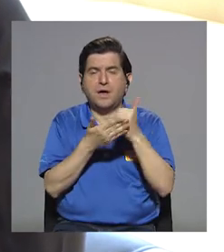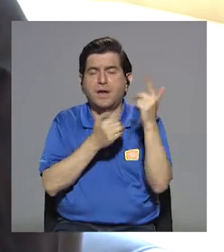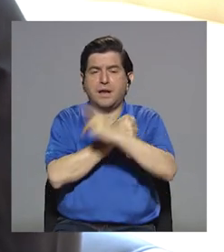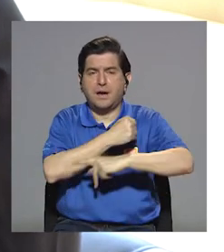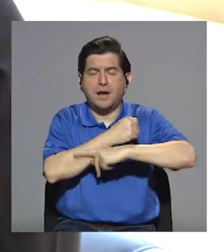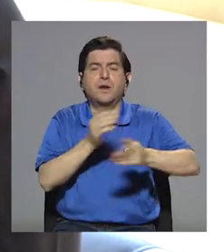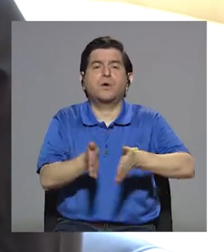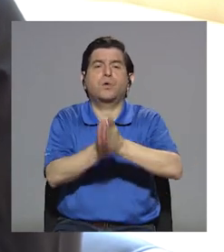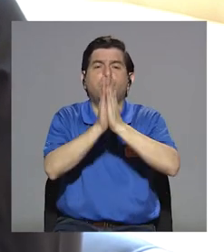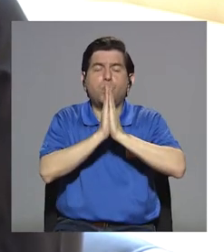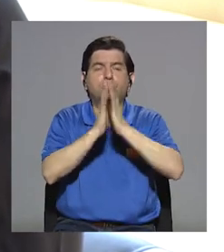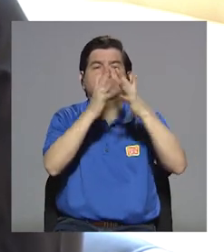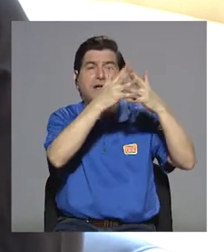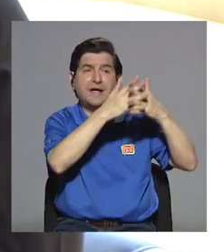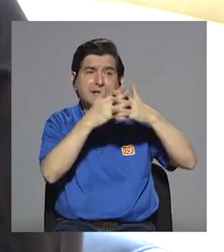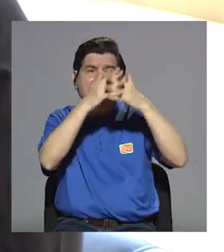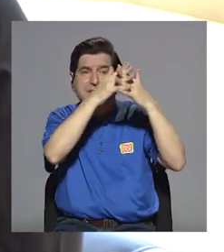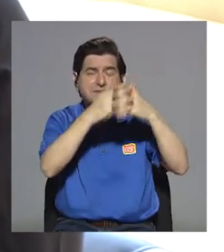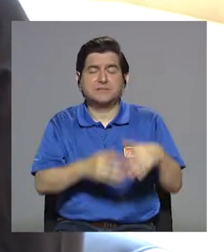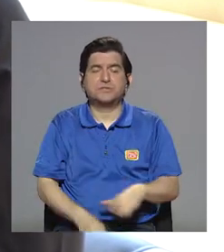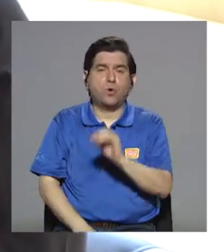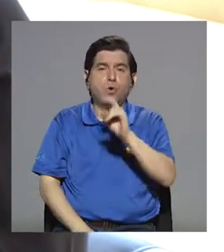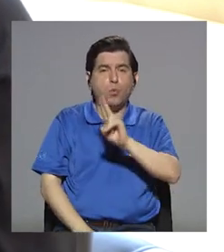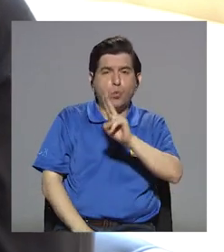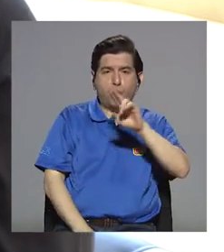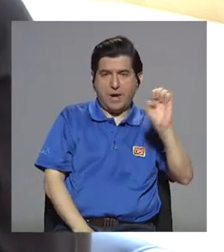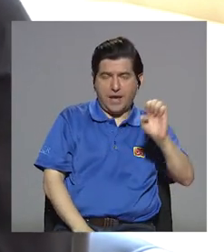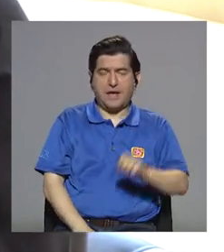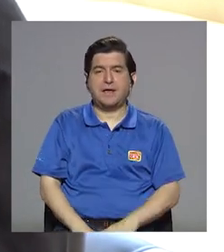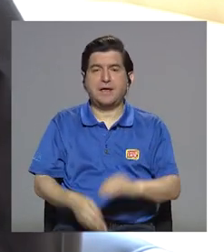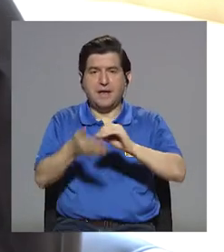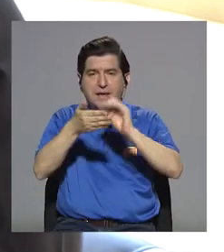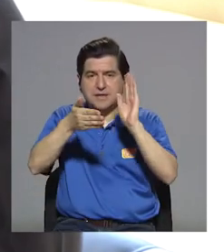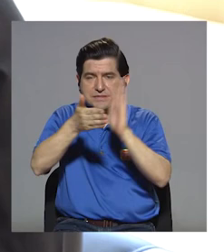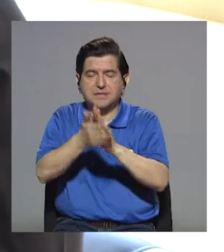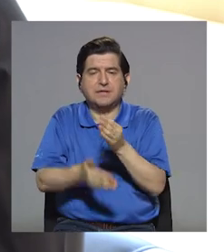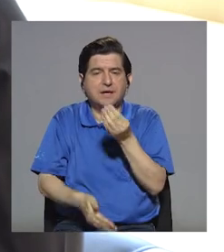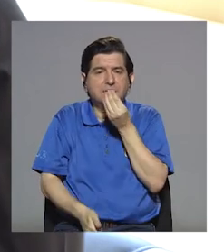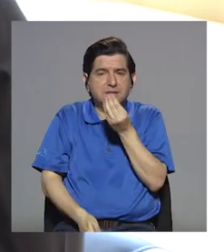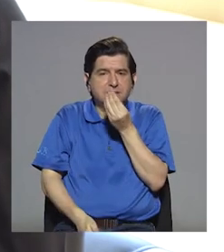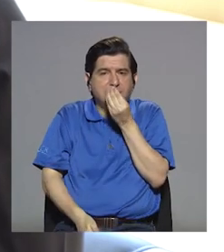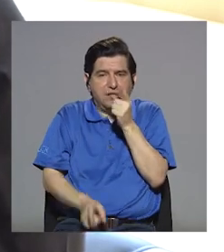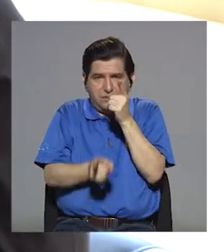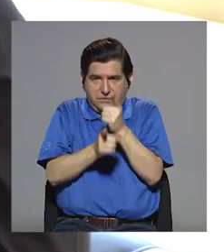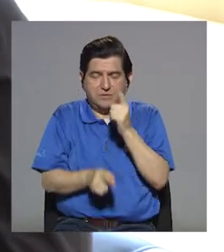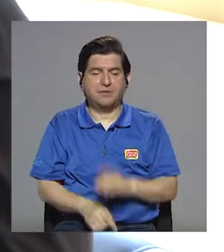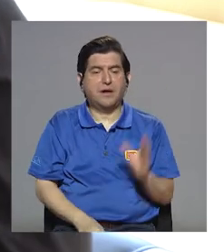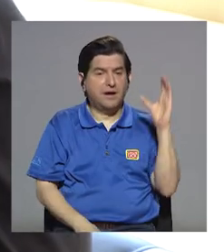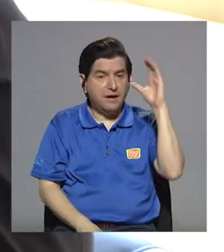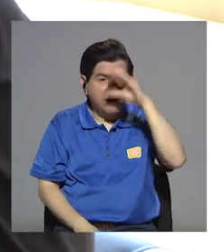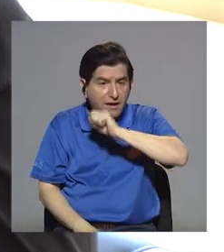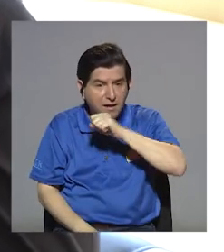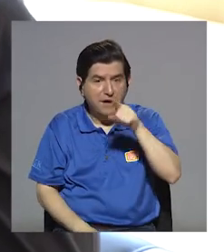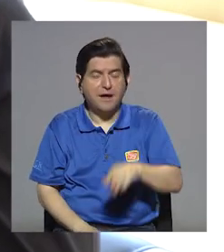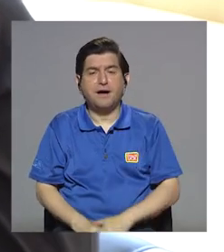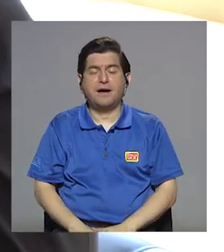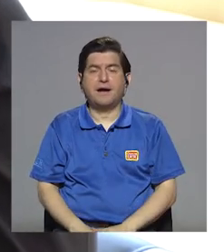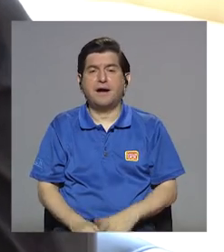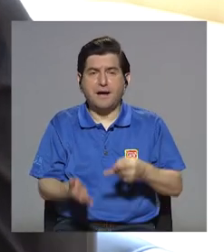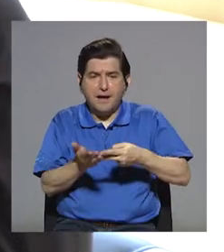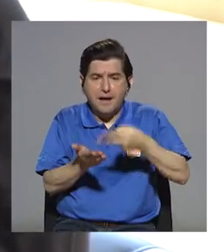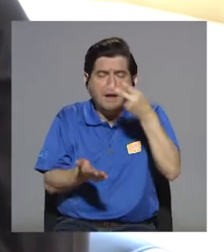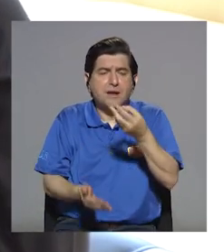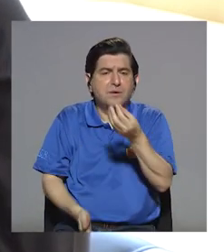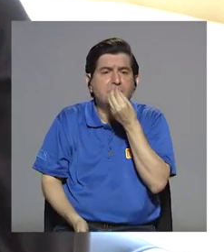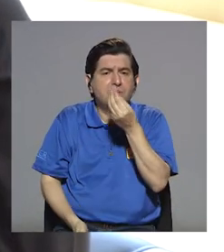países lo piden, como en Estados Unidos o en la Unión Europea, que es el etiquetado nutricional. Ahí te vas a dar cuenta cuál es el valor